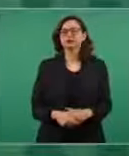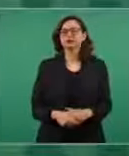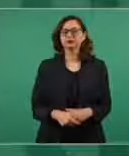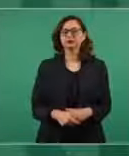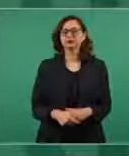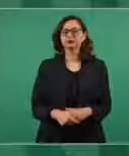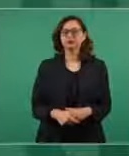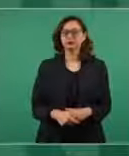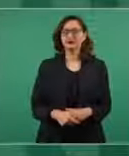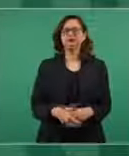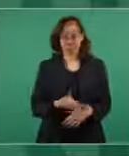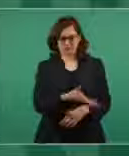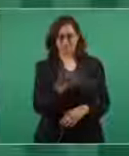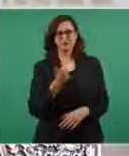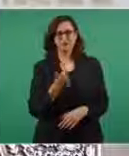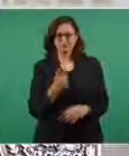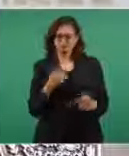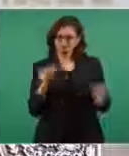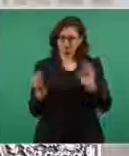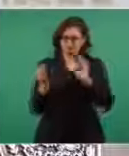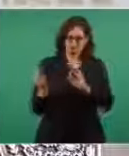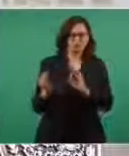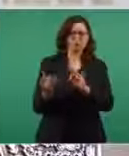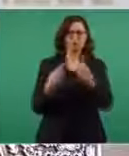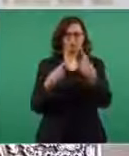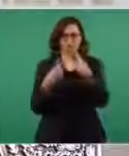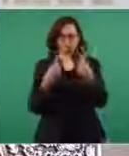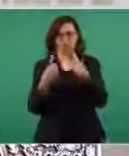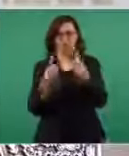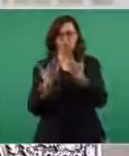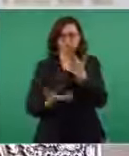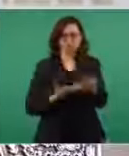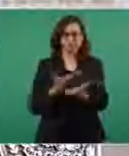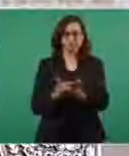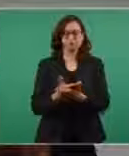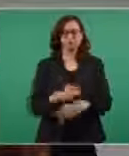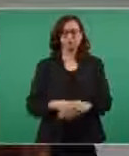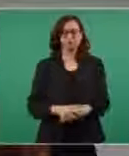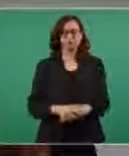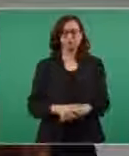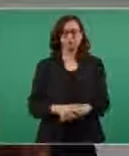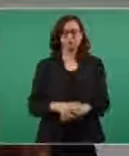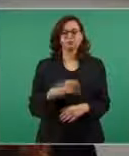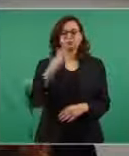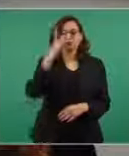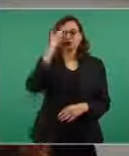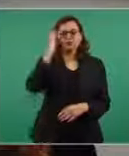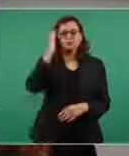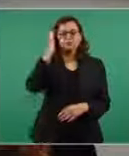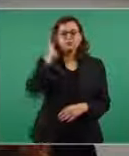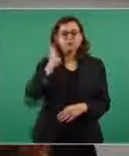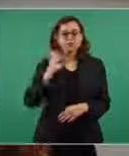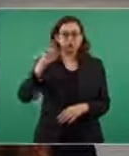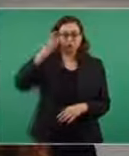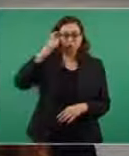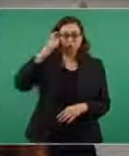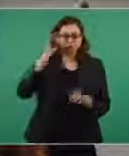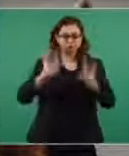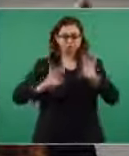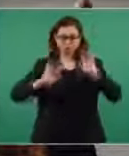pero te invito para que se lo se lo plantees no, no, no no debemos enojarnos